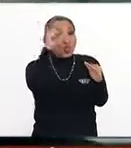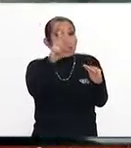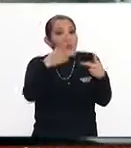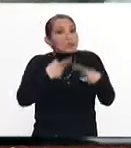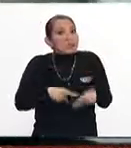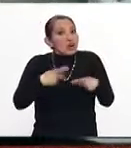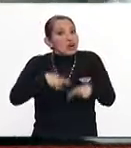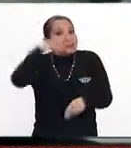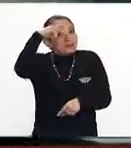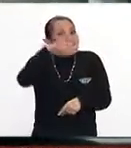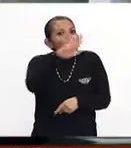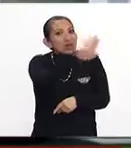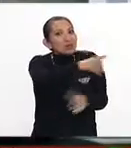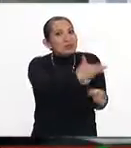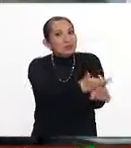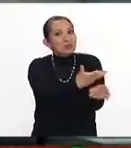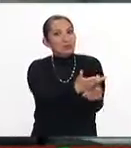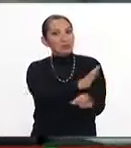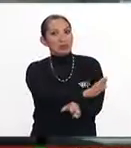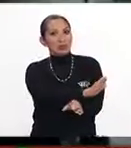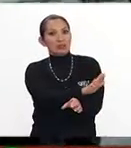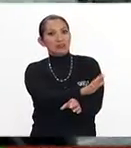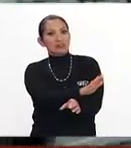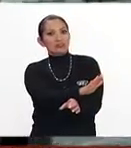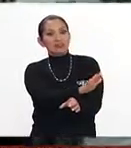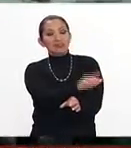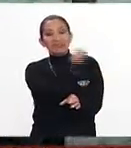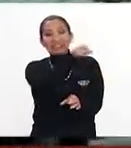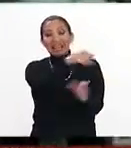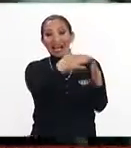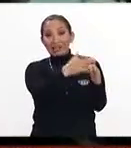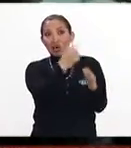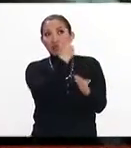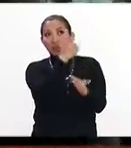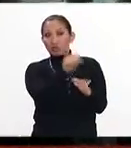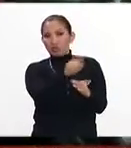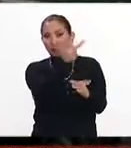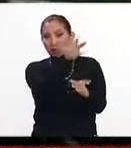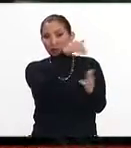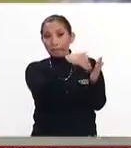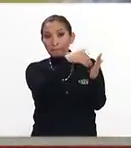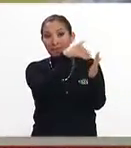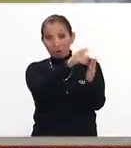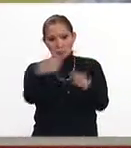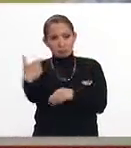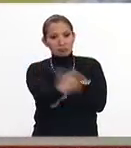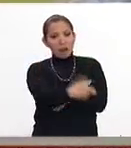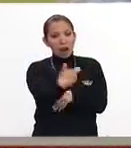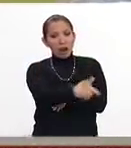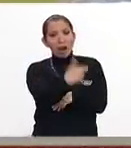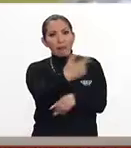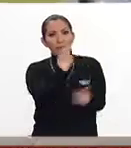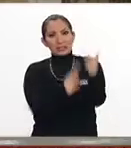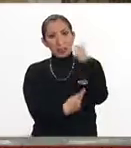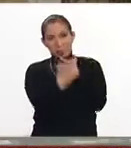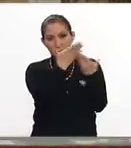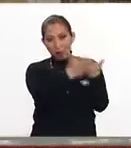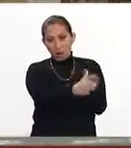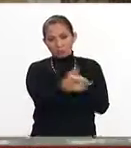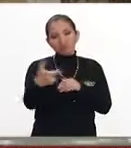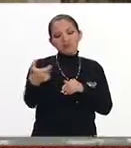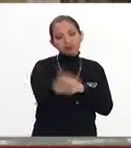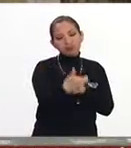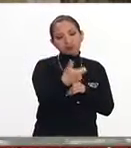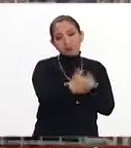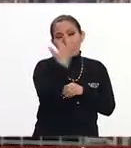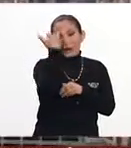mexicanos en Estados Unidos, una buena parte de estas, 1.4 millones, se está pagando con un crédito hipotecario. Entonces